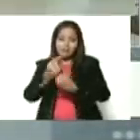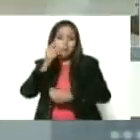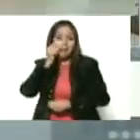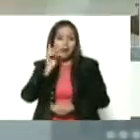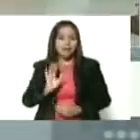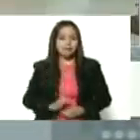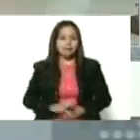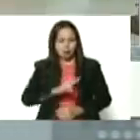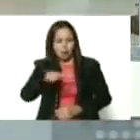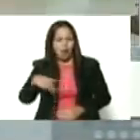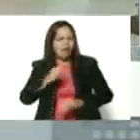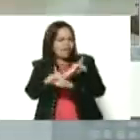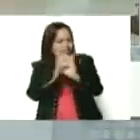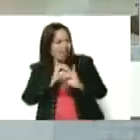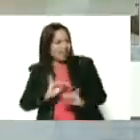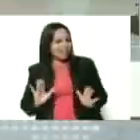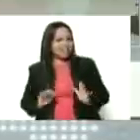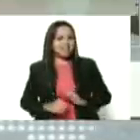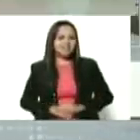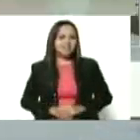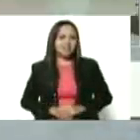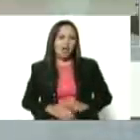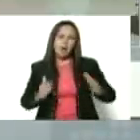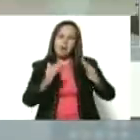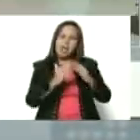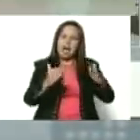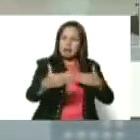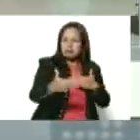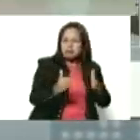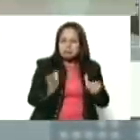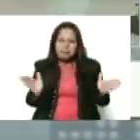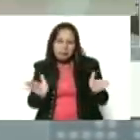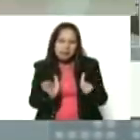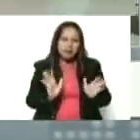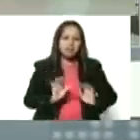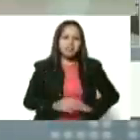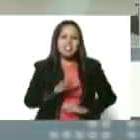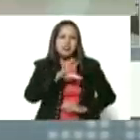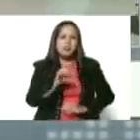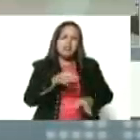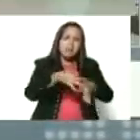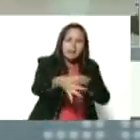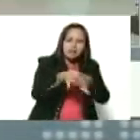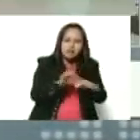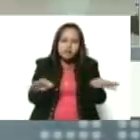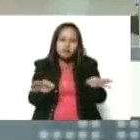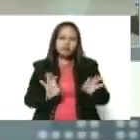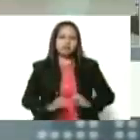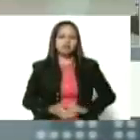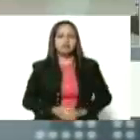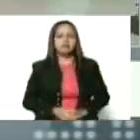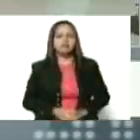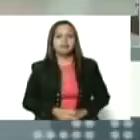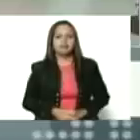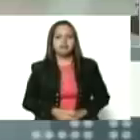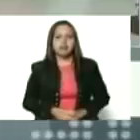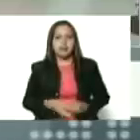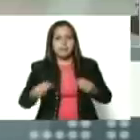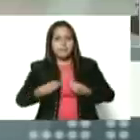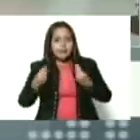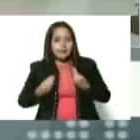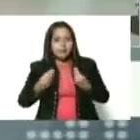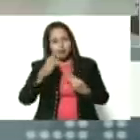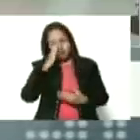éramos felices, fuimos muy felices en un apartamentico de 50 metros cuadrados, ahí nos chaguaramos, vivimos ahí